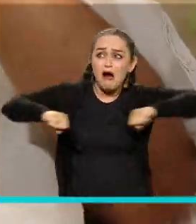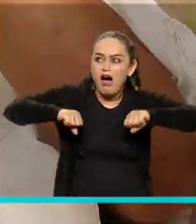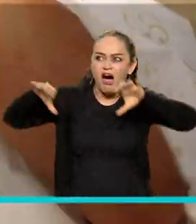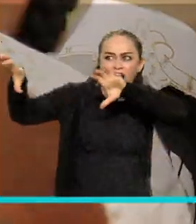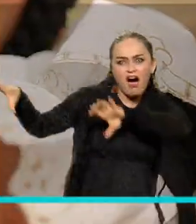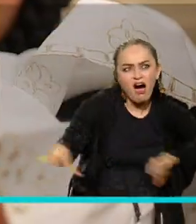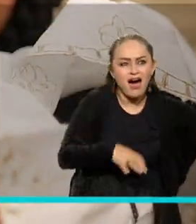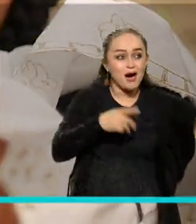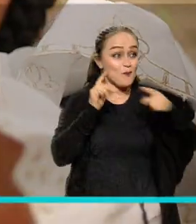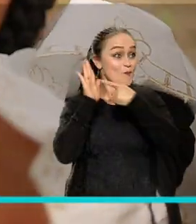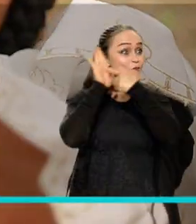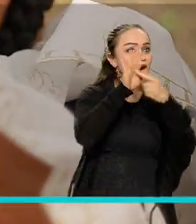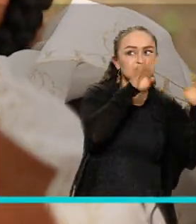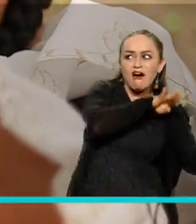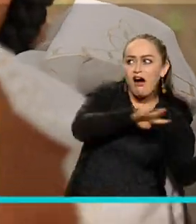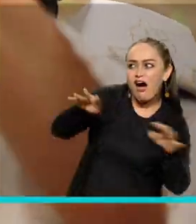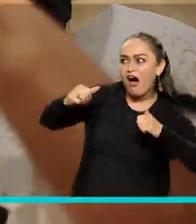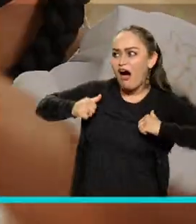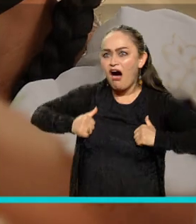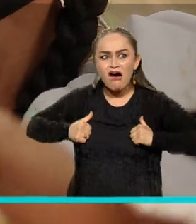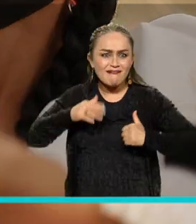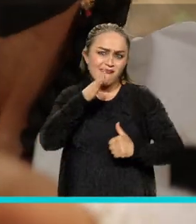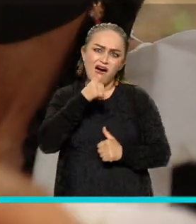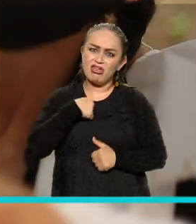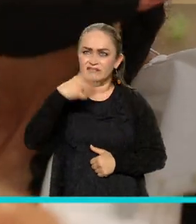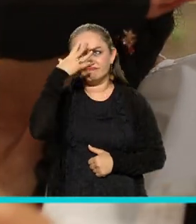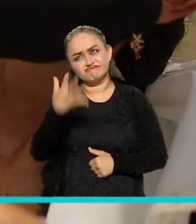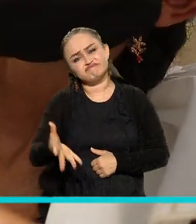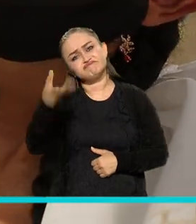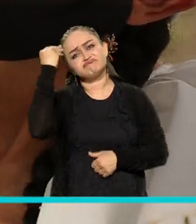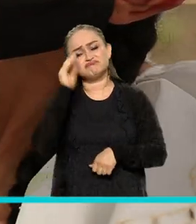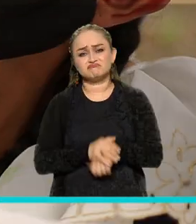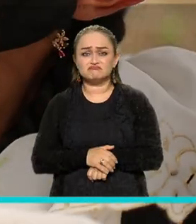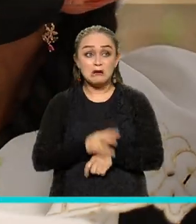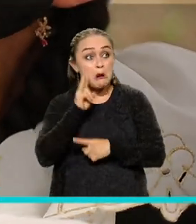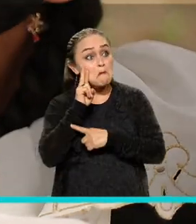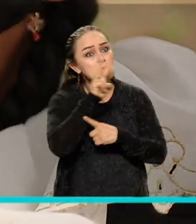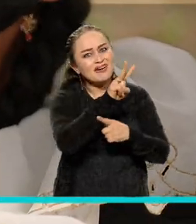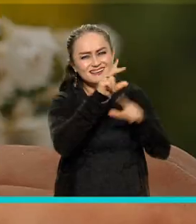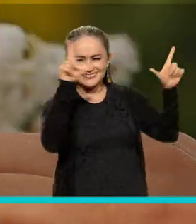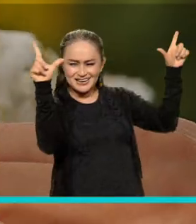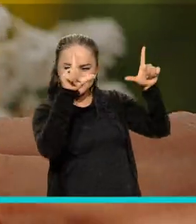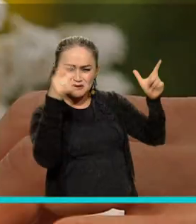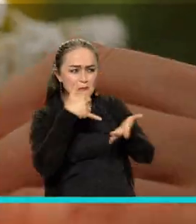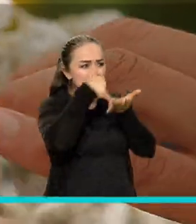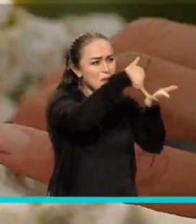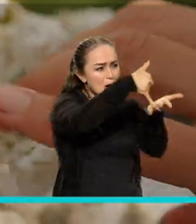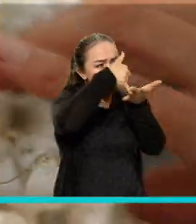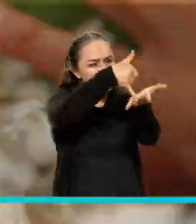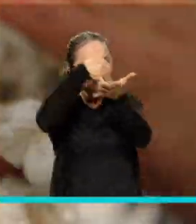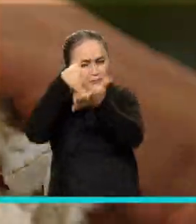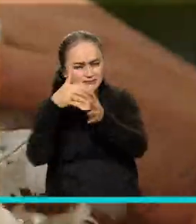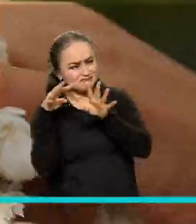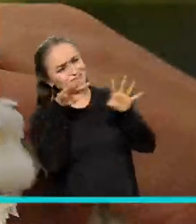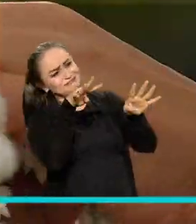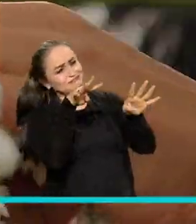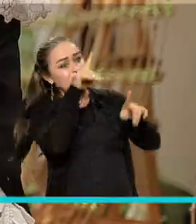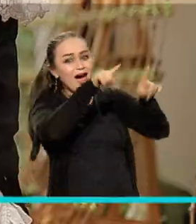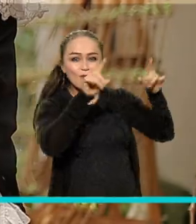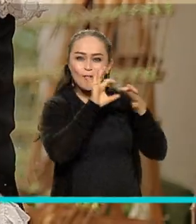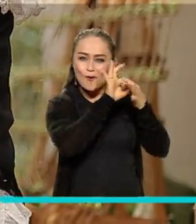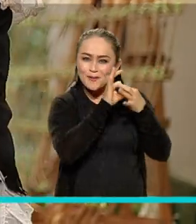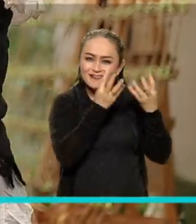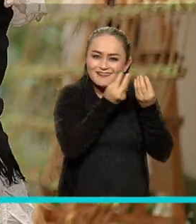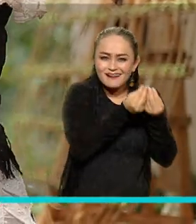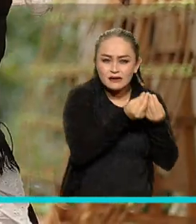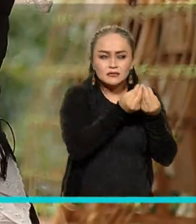lo más importante, que era cargar nuestro arte, fue muy nostálgico. Nos tocó ver la premiación por televisión y ver, digamos, que habían compañeros, pues,